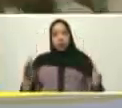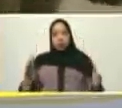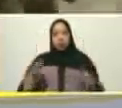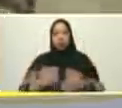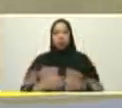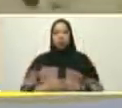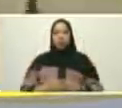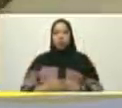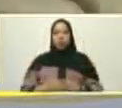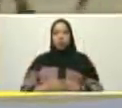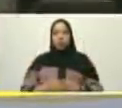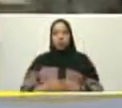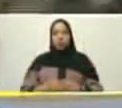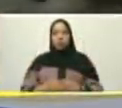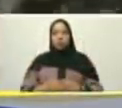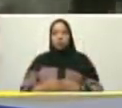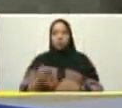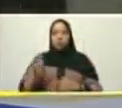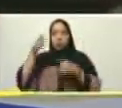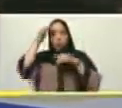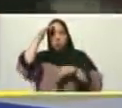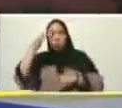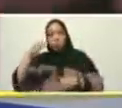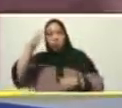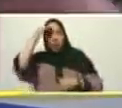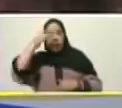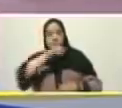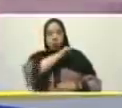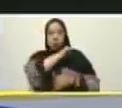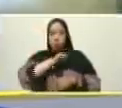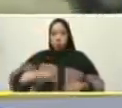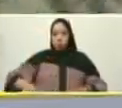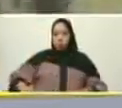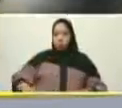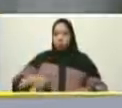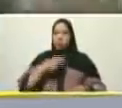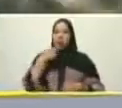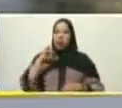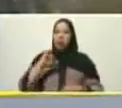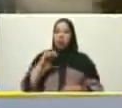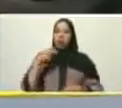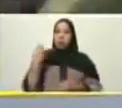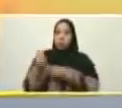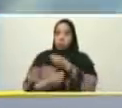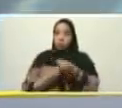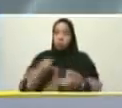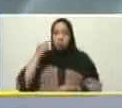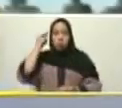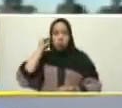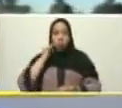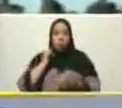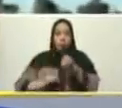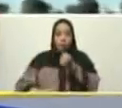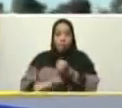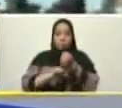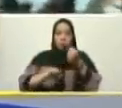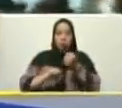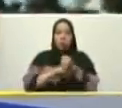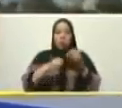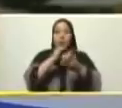pasa es que fue Bolívar y el ejército bolivariano el que fue y concretó la lucha